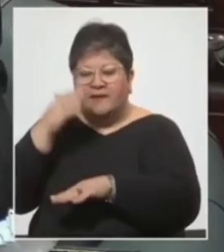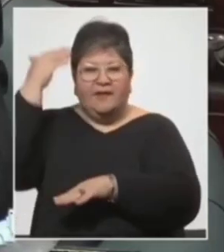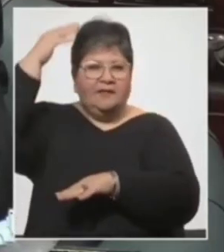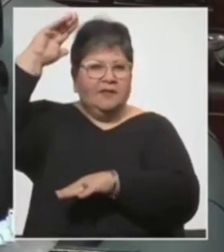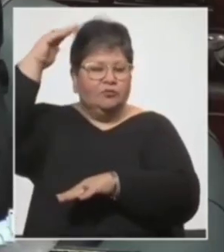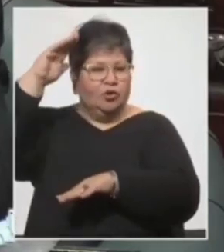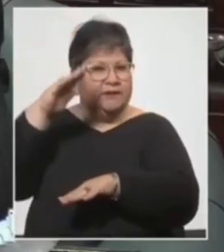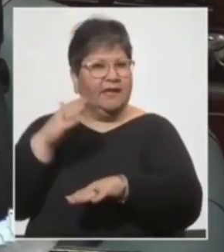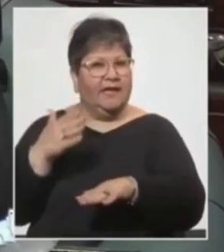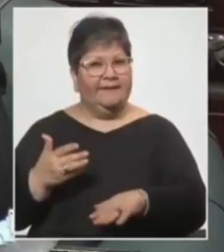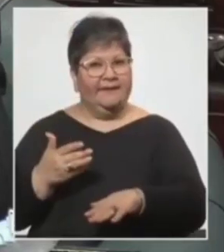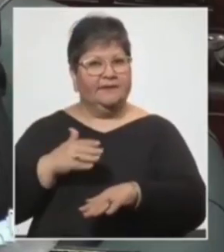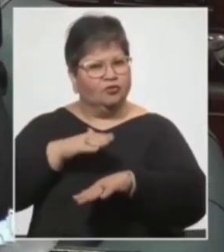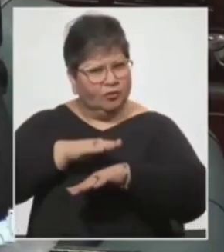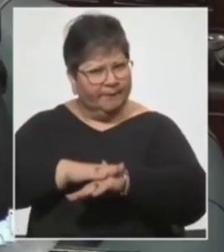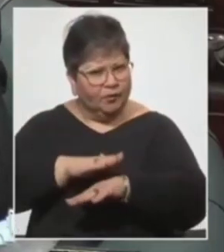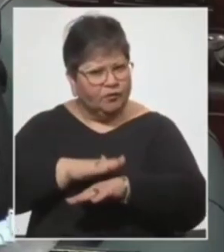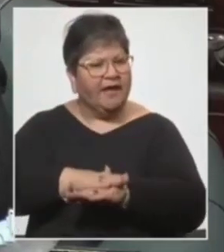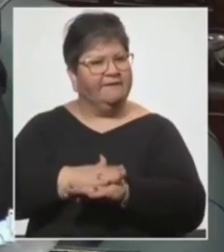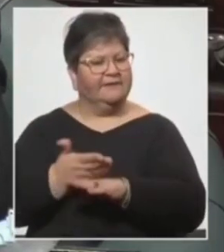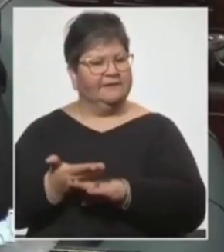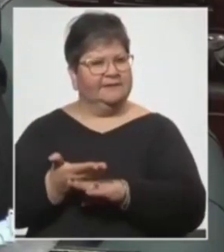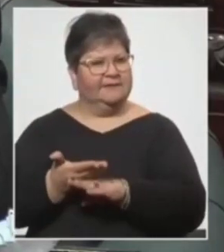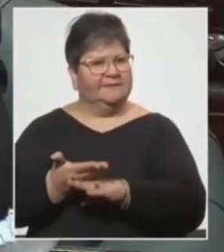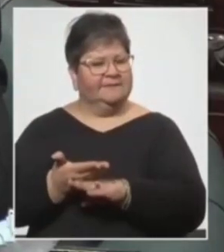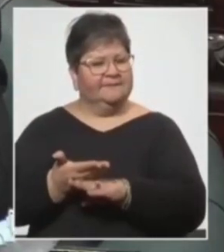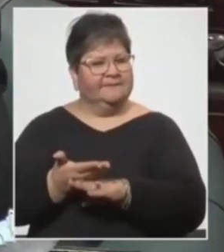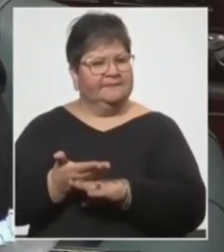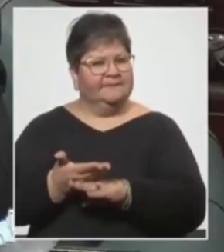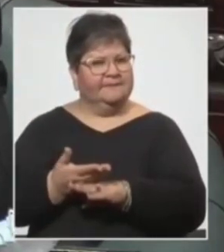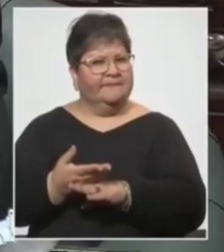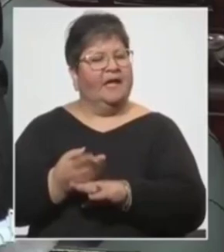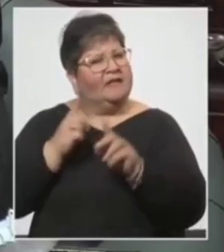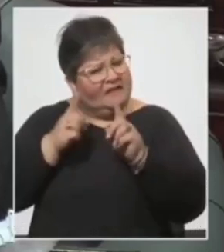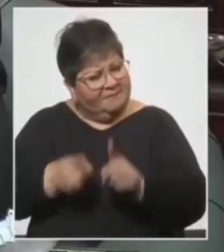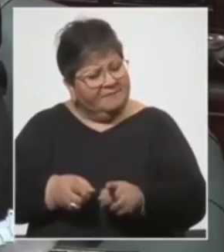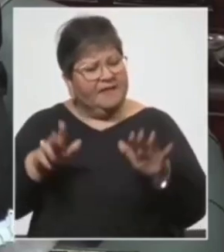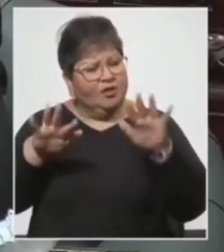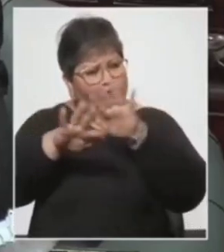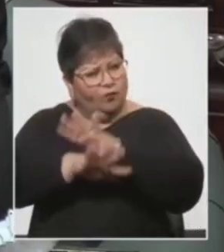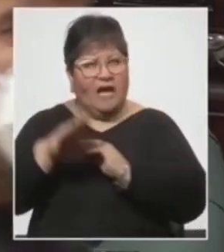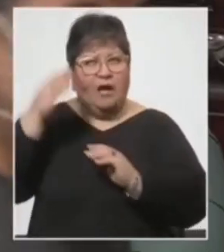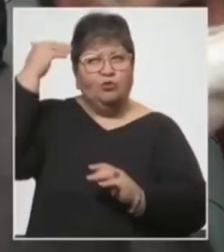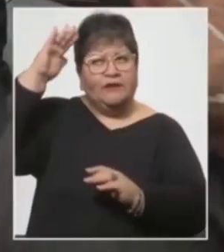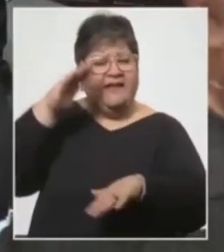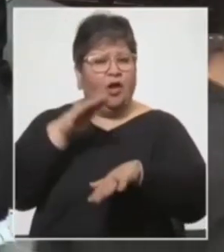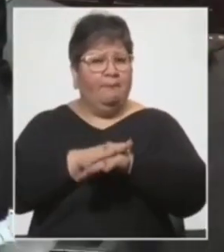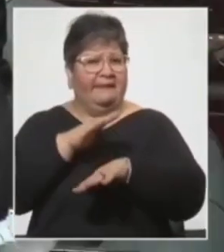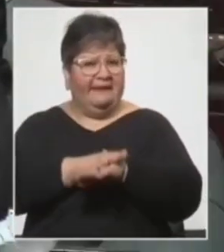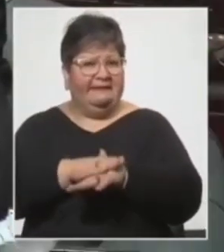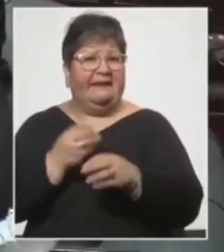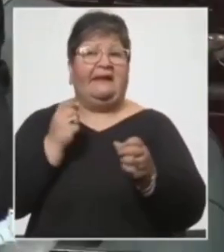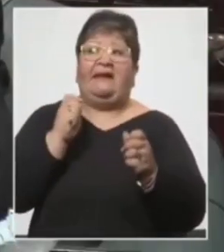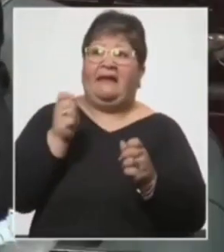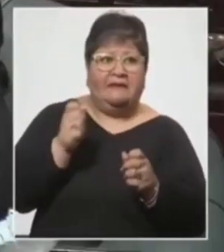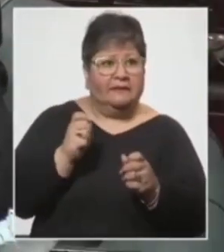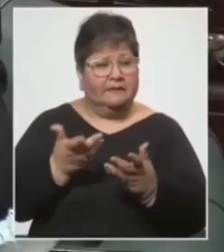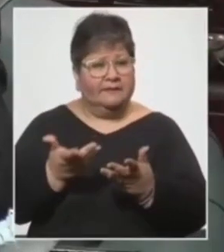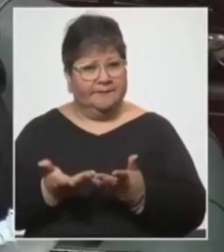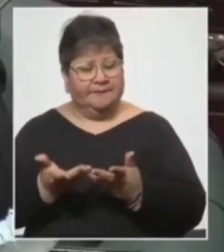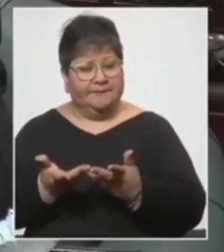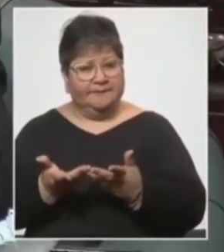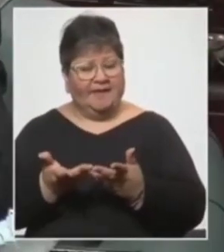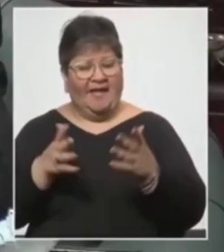competentes. Esa formulación de las autoridades competentes es también confusa, genera también una lógica de responsabilidades